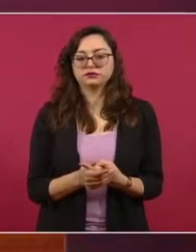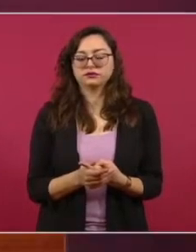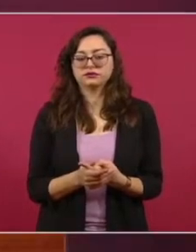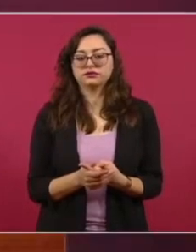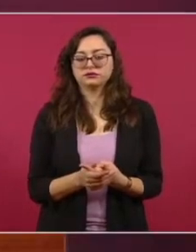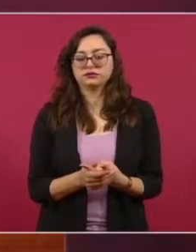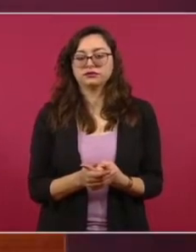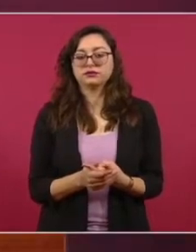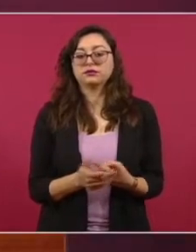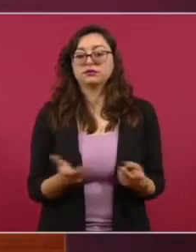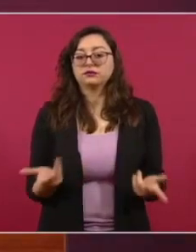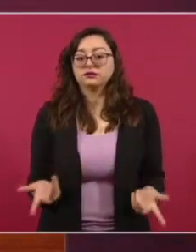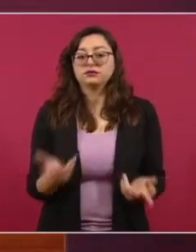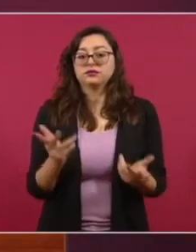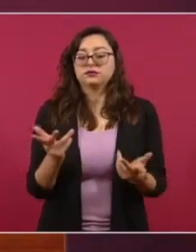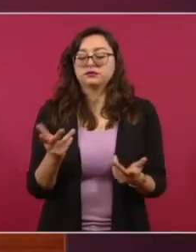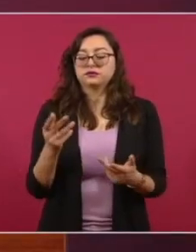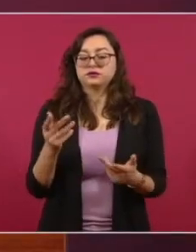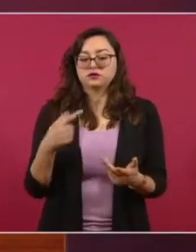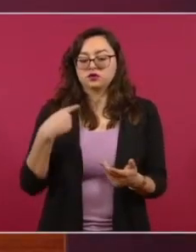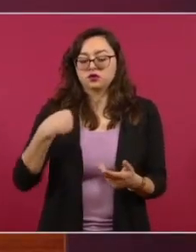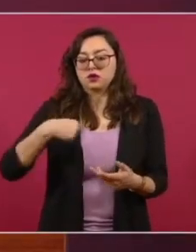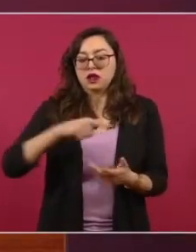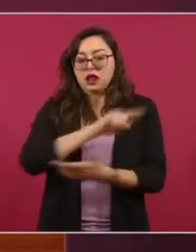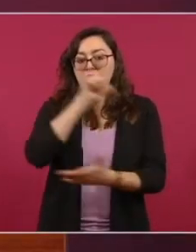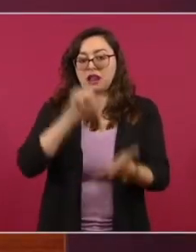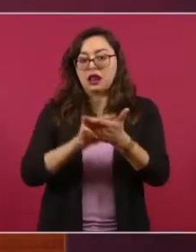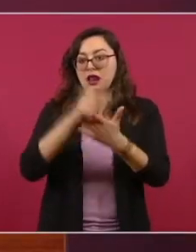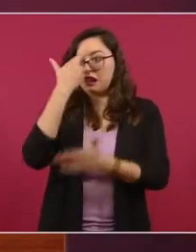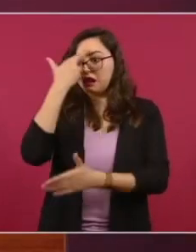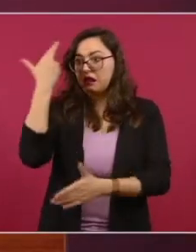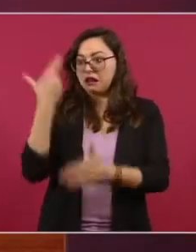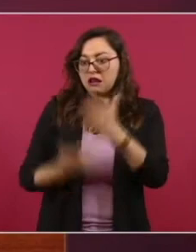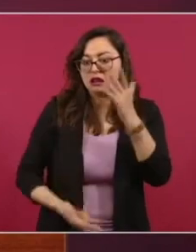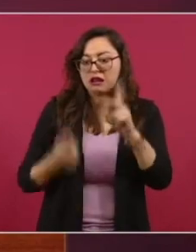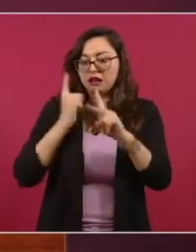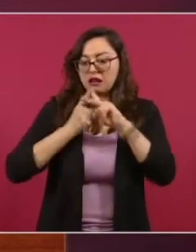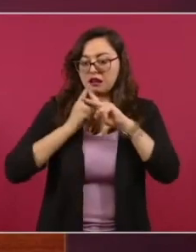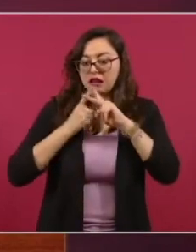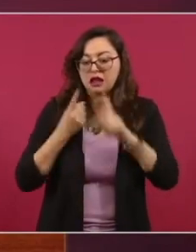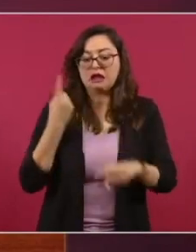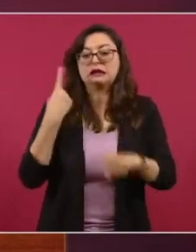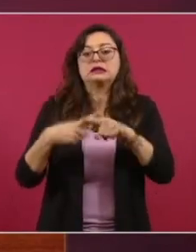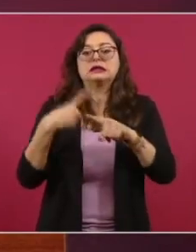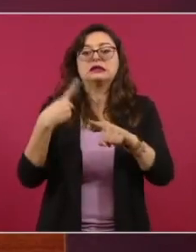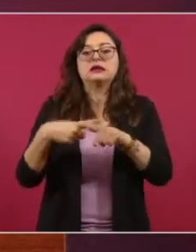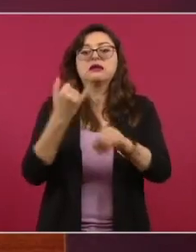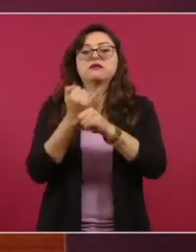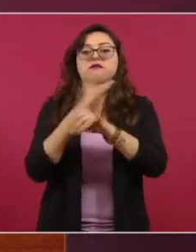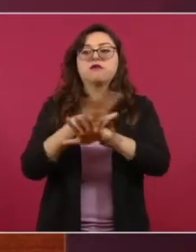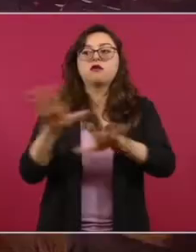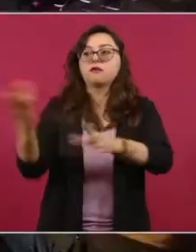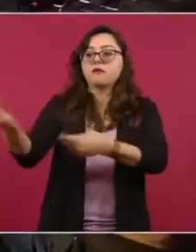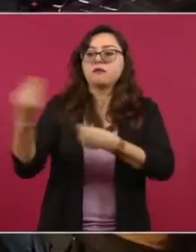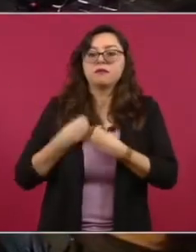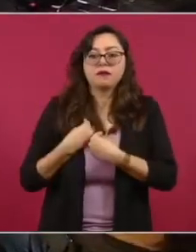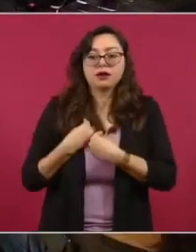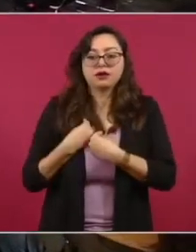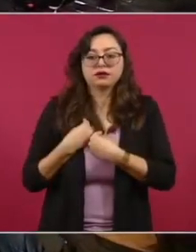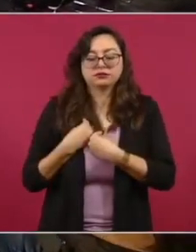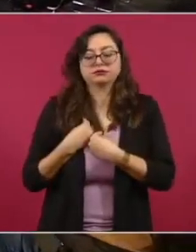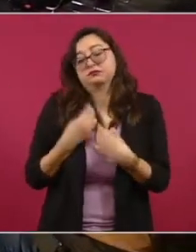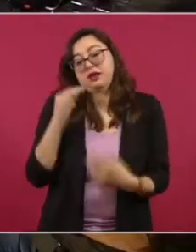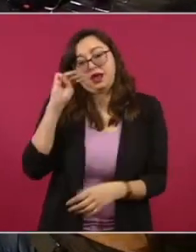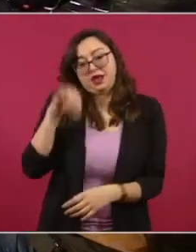como usted bien lo dice, de las fiscalías estatales. Ese es el conteo